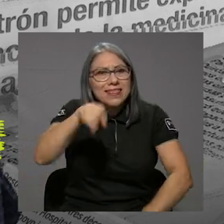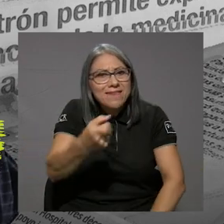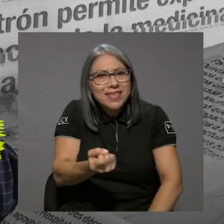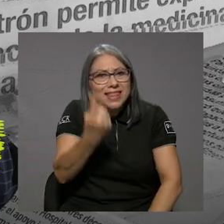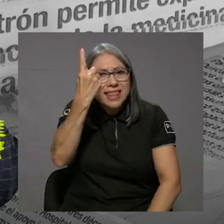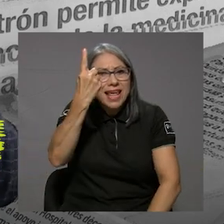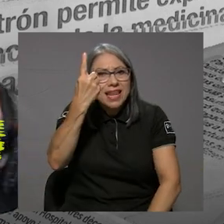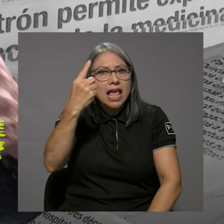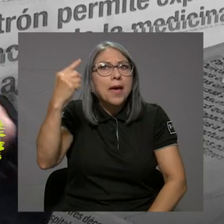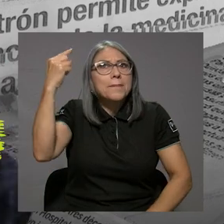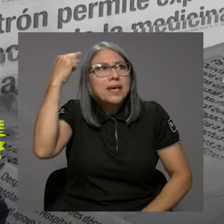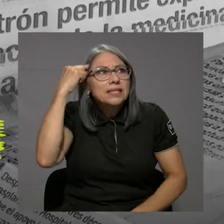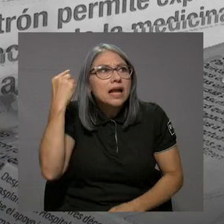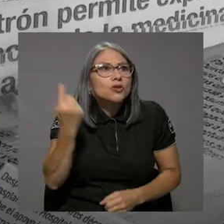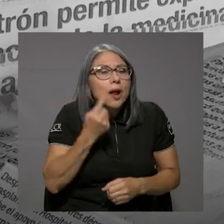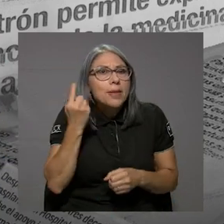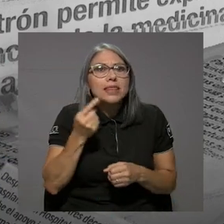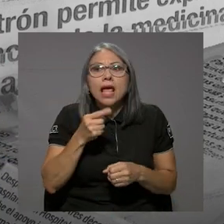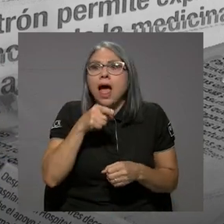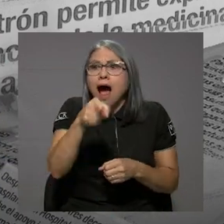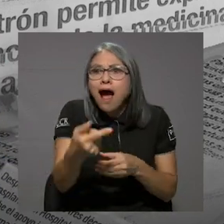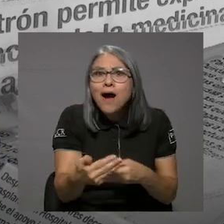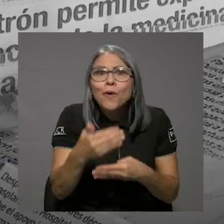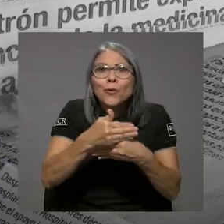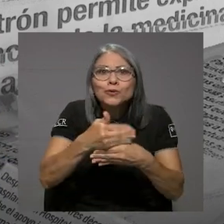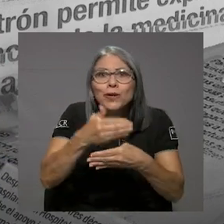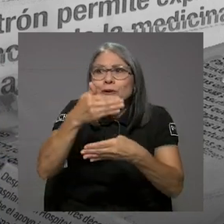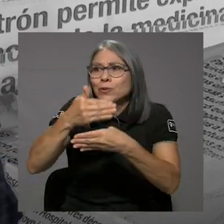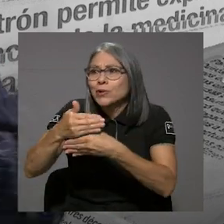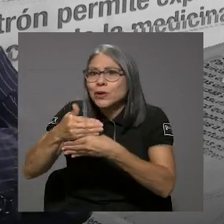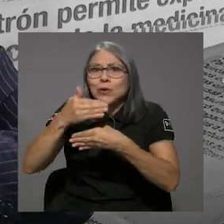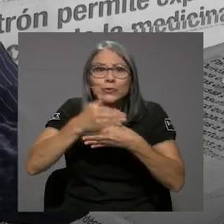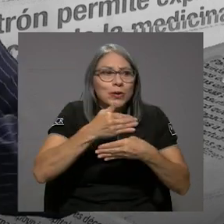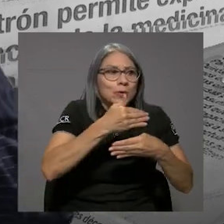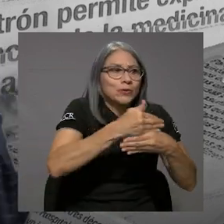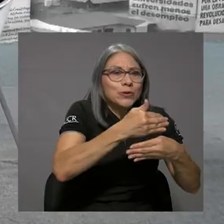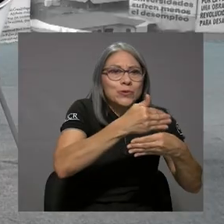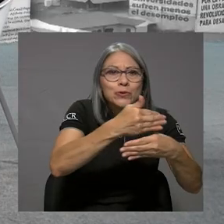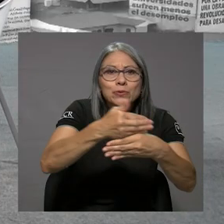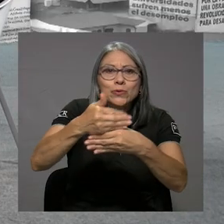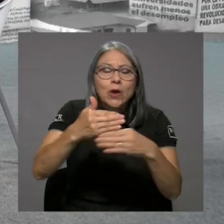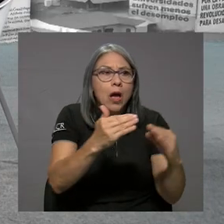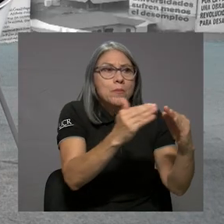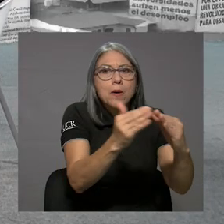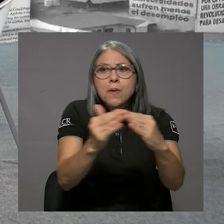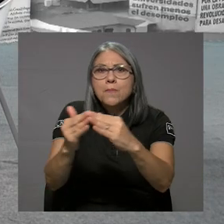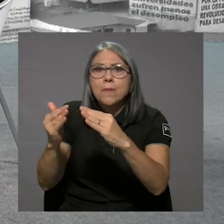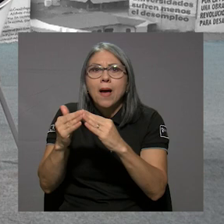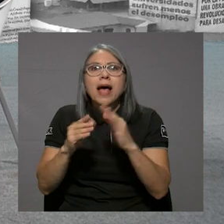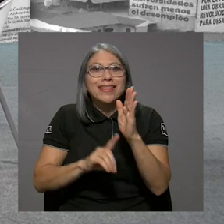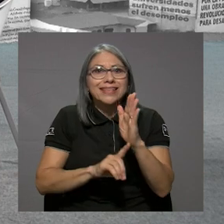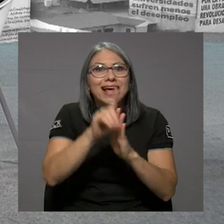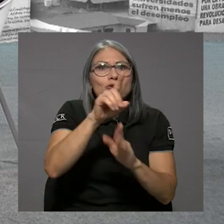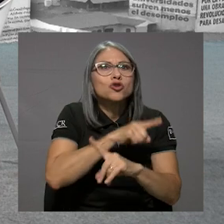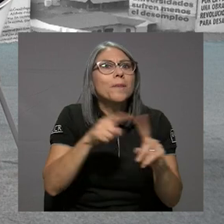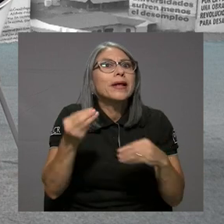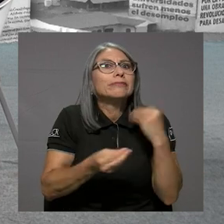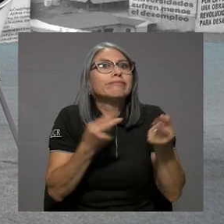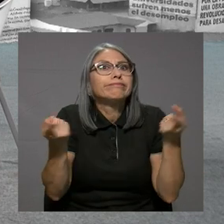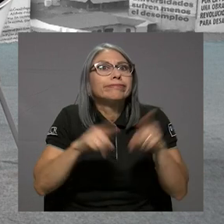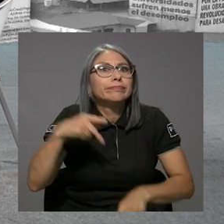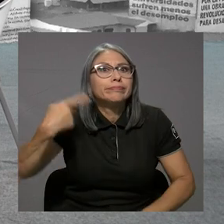pensar en que solo construir y construir estamos generando desarrollo. ¿Desarrollo a costa de qué?